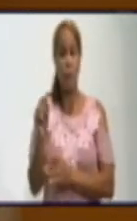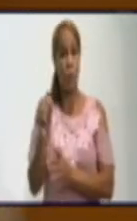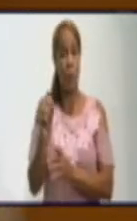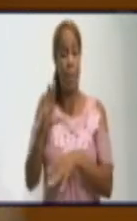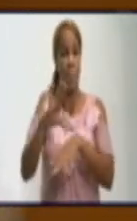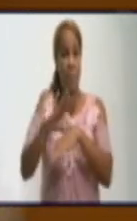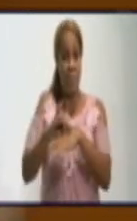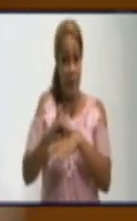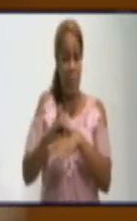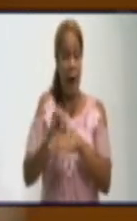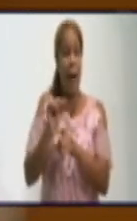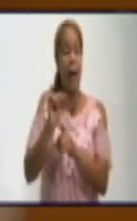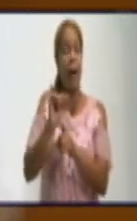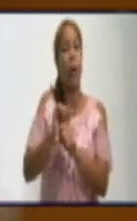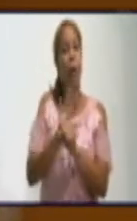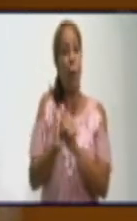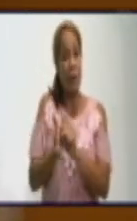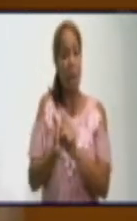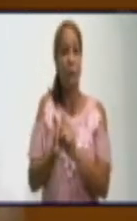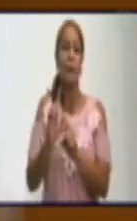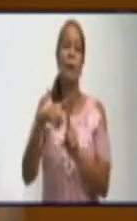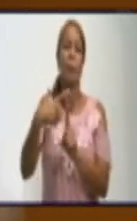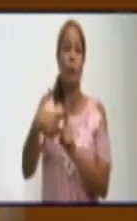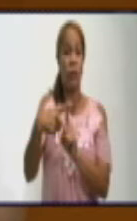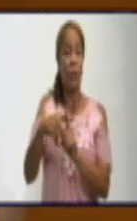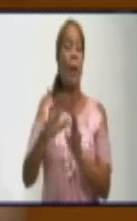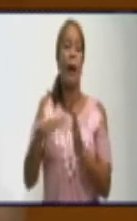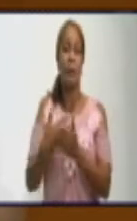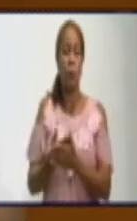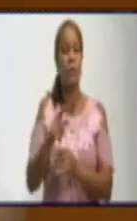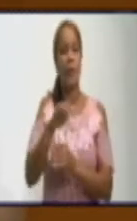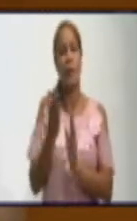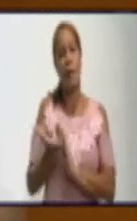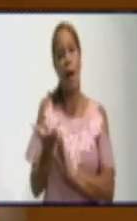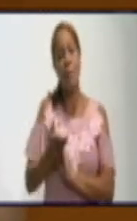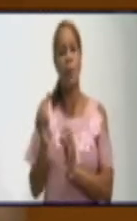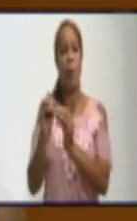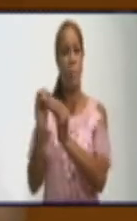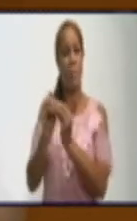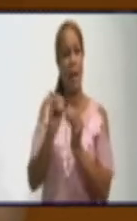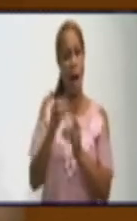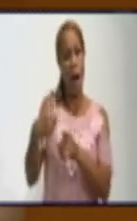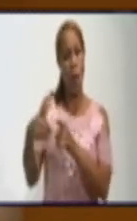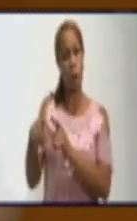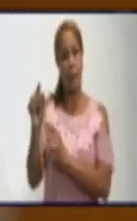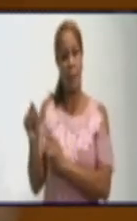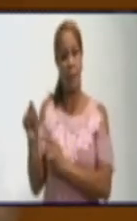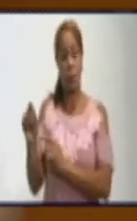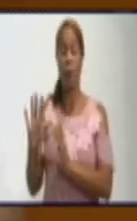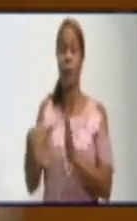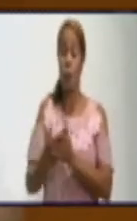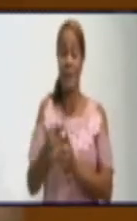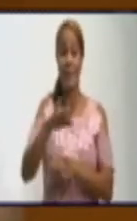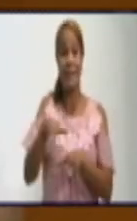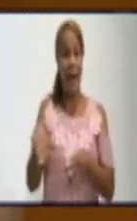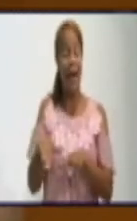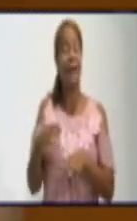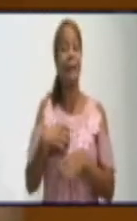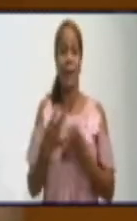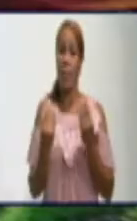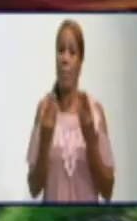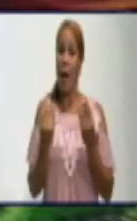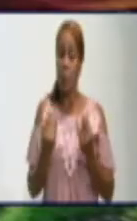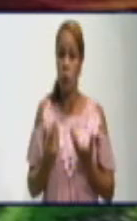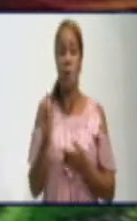pues ya hay una... Y Yara hoy tiene una transmisión ahí local, comunitaria, que ya tiene varias personas afectadas. Y por